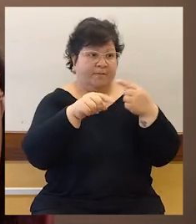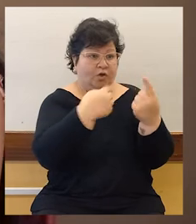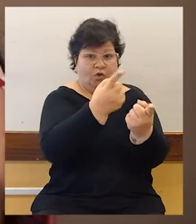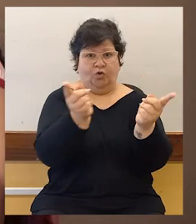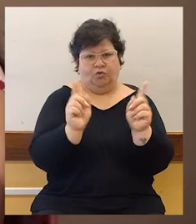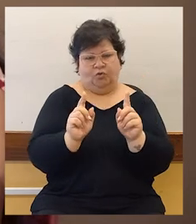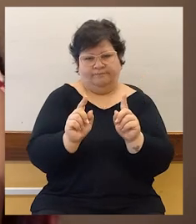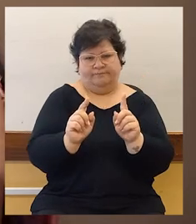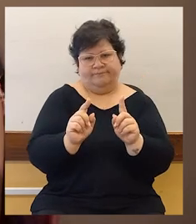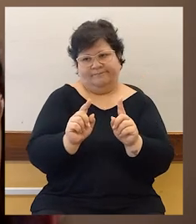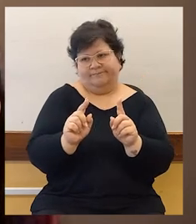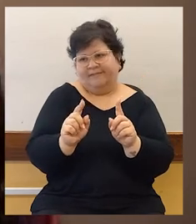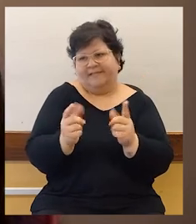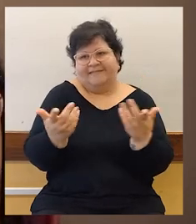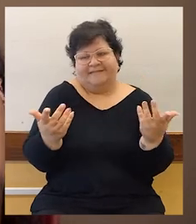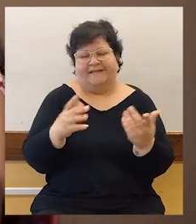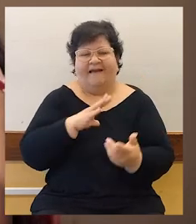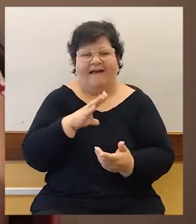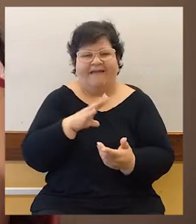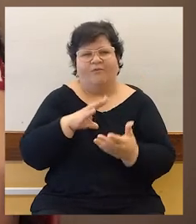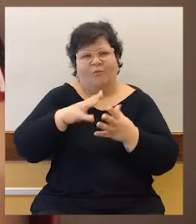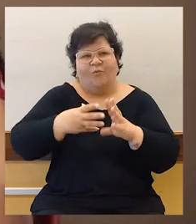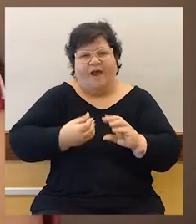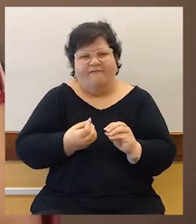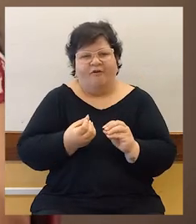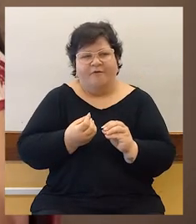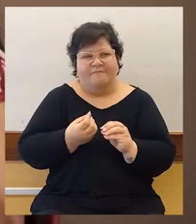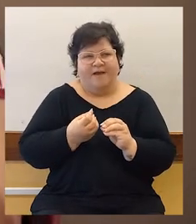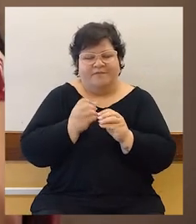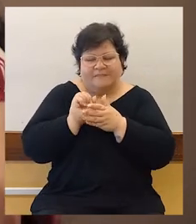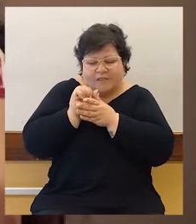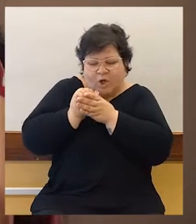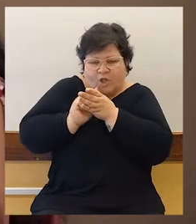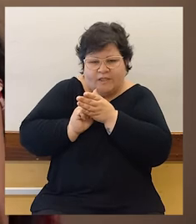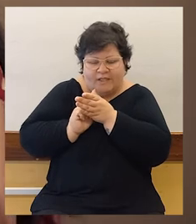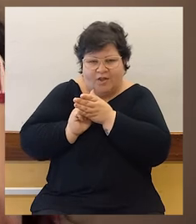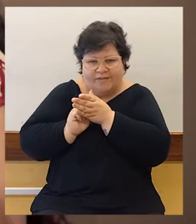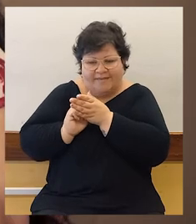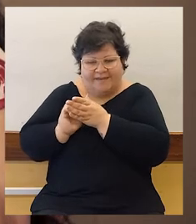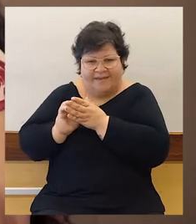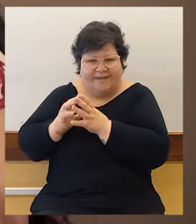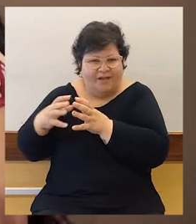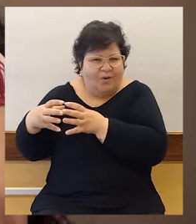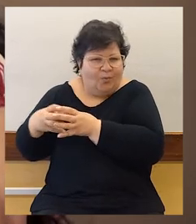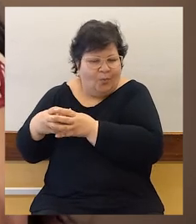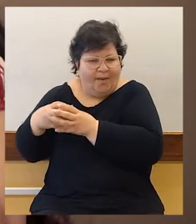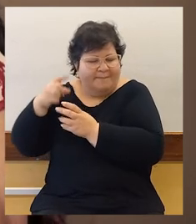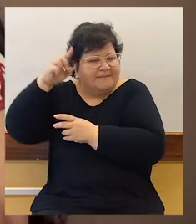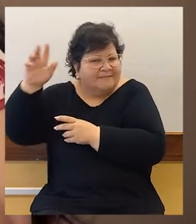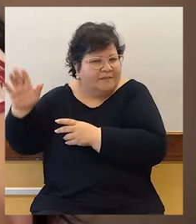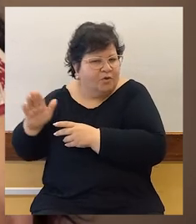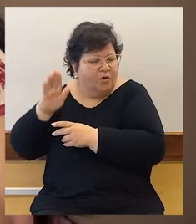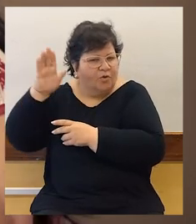por supuesto, porque tenemos un inconsciente, eso no... Desde el lado más psicológico, y